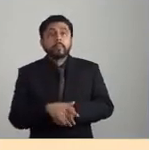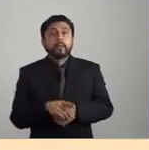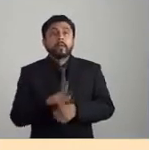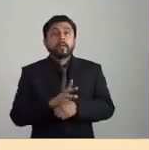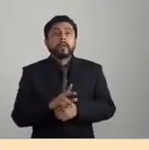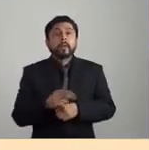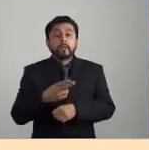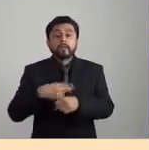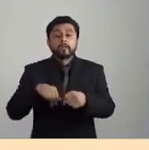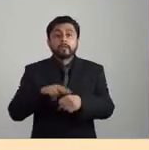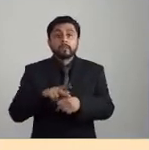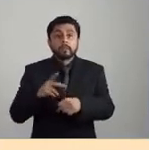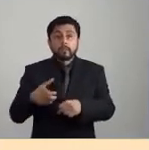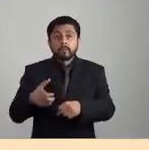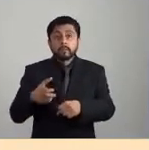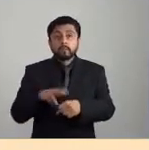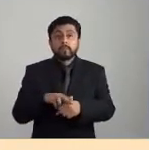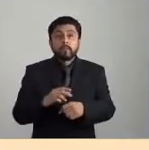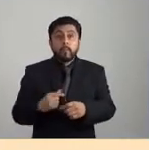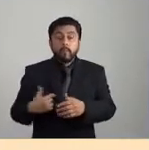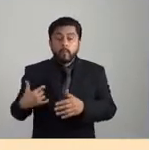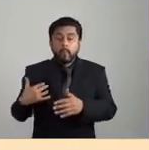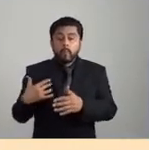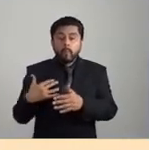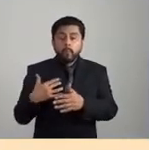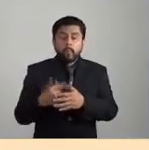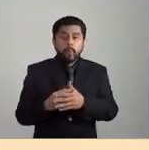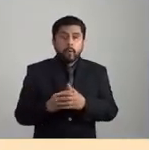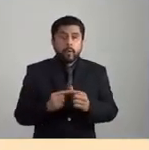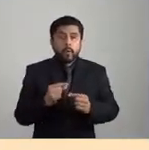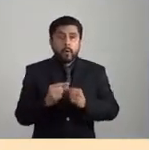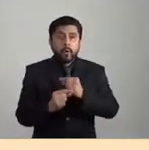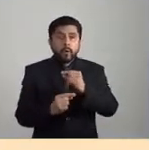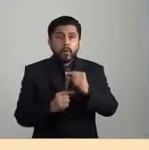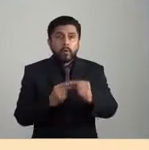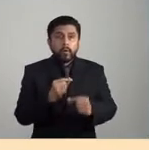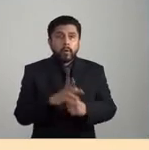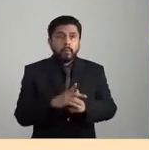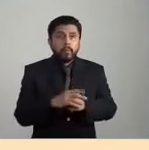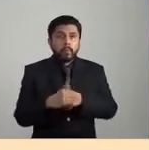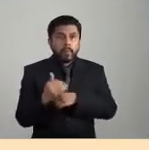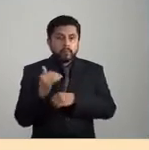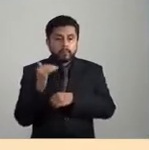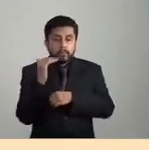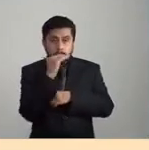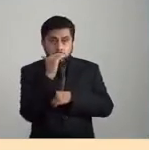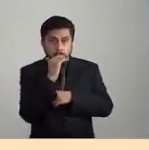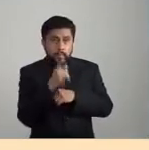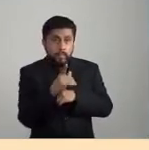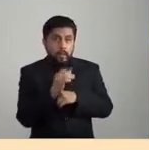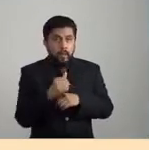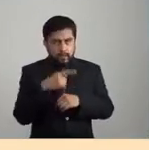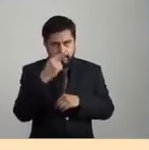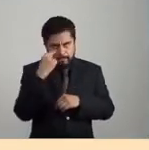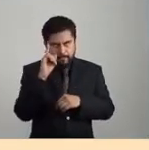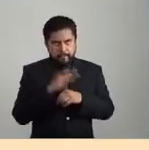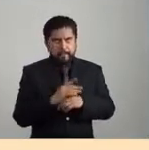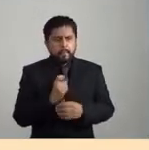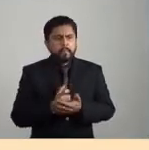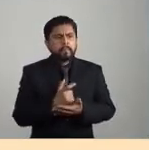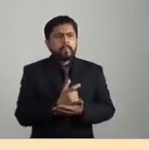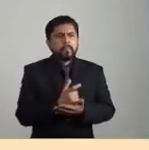cada vez rinde menos o le resulta menos gratuita o menos barata a la lista lógica, al capital.